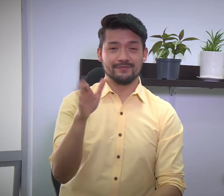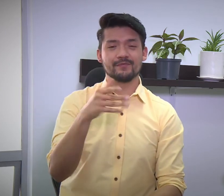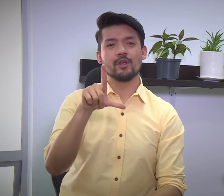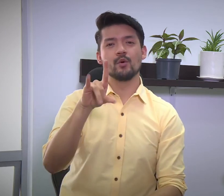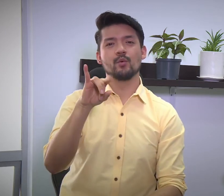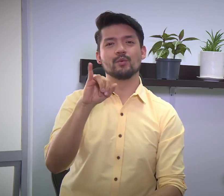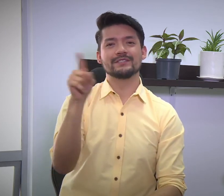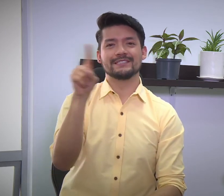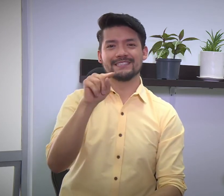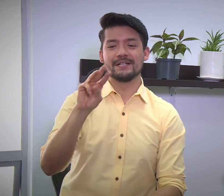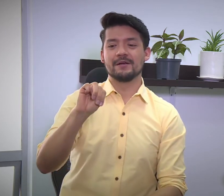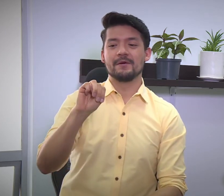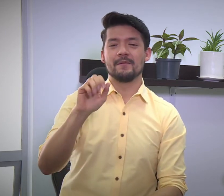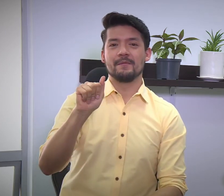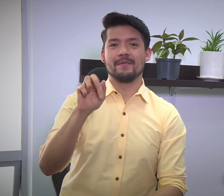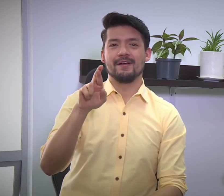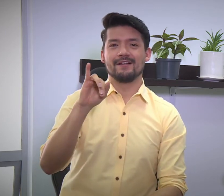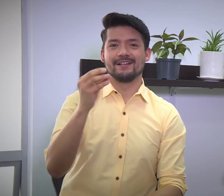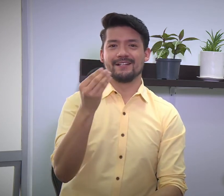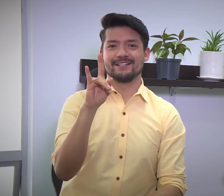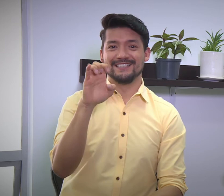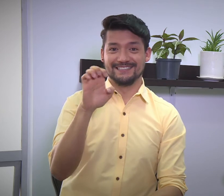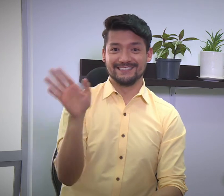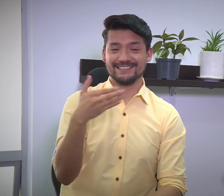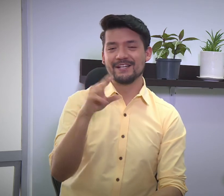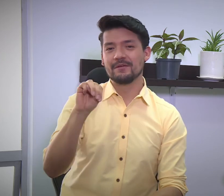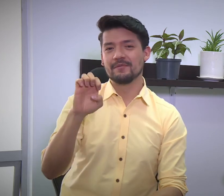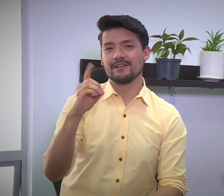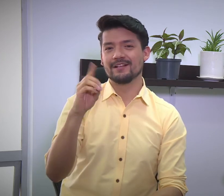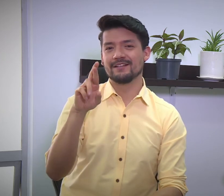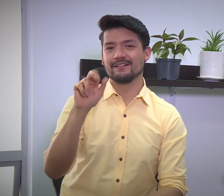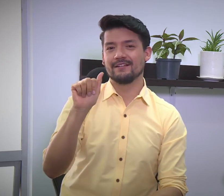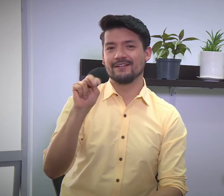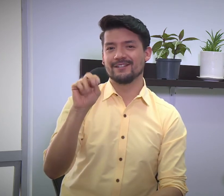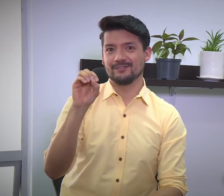Veamos qué nos escribió José Luis Manrique Medrano.